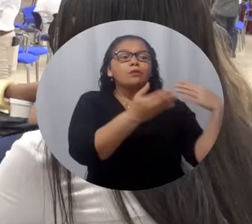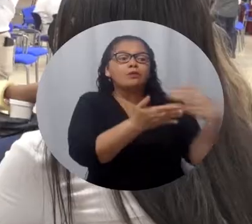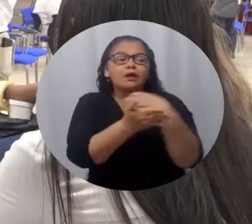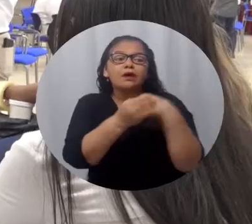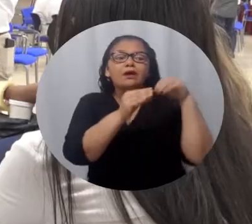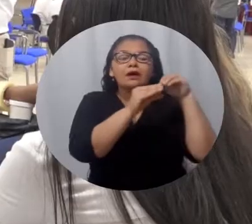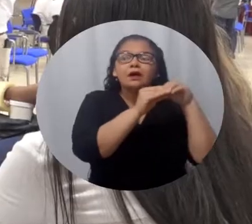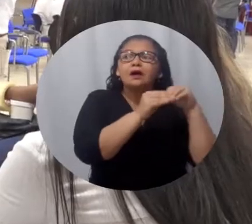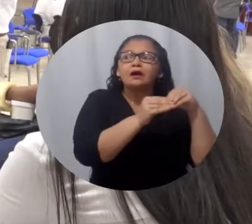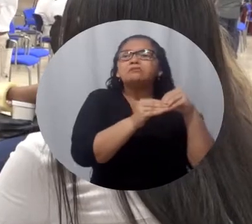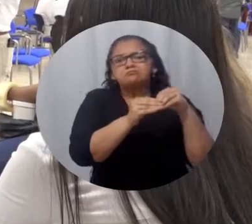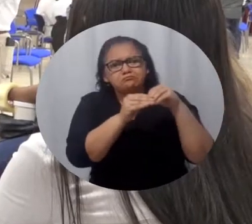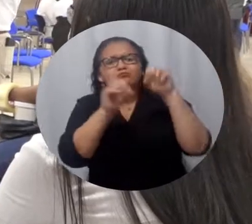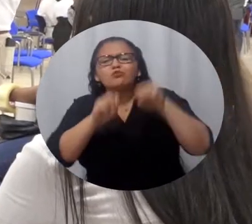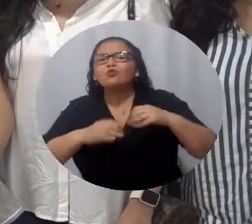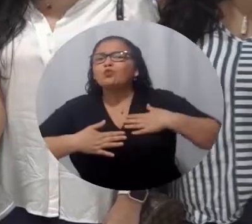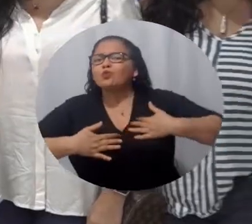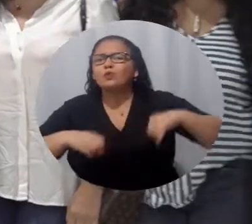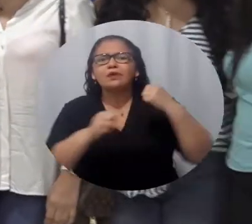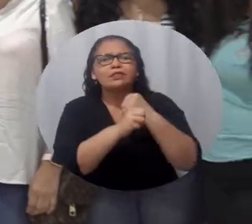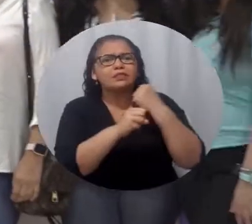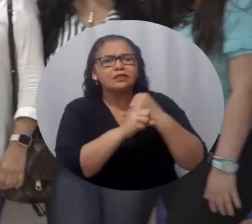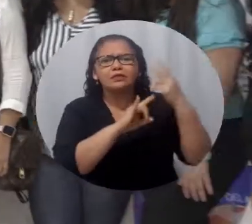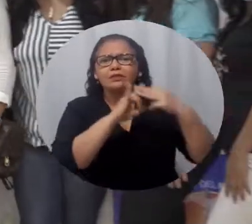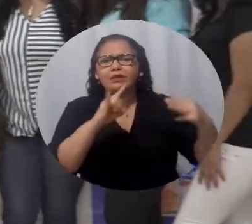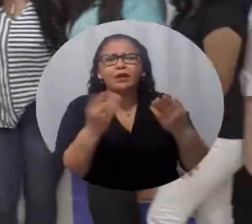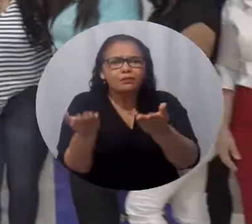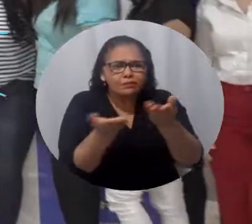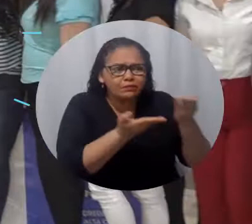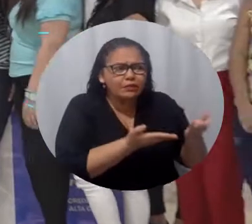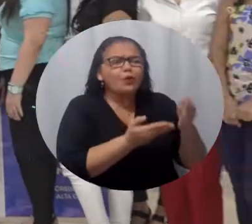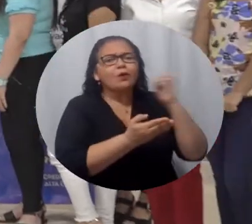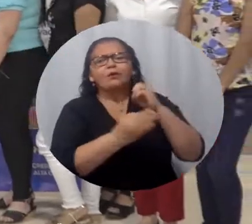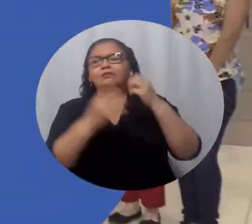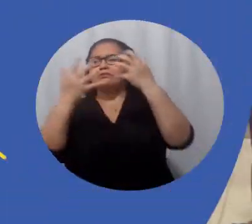voluntarias de cualquier miembro de Unimagdalena y de la ciudadanía en general.